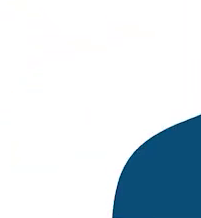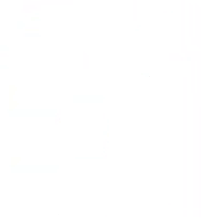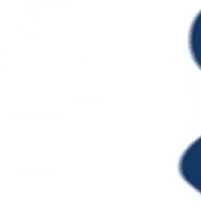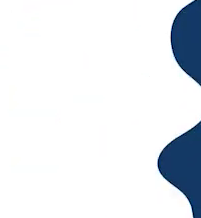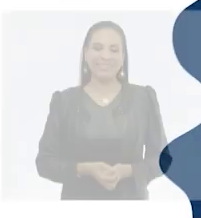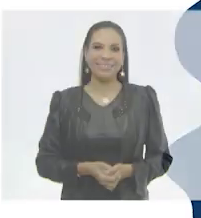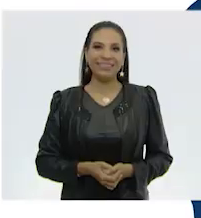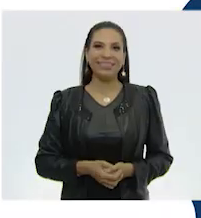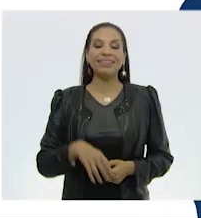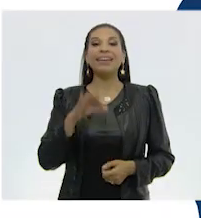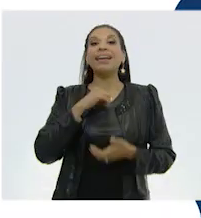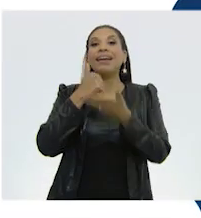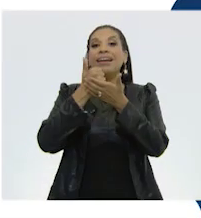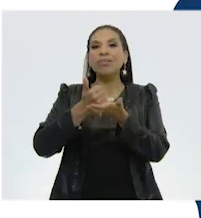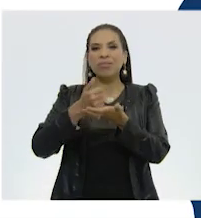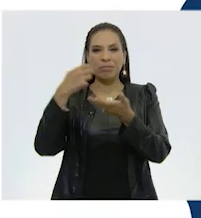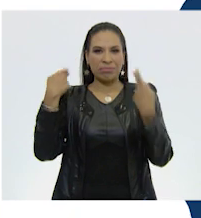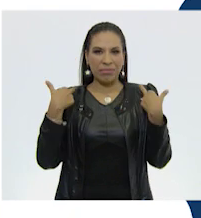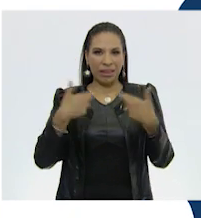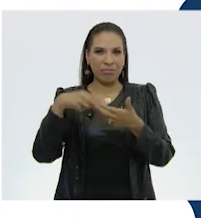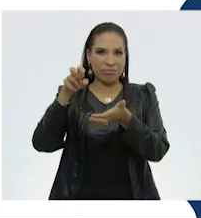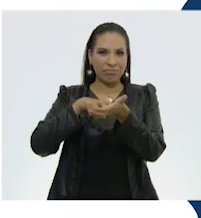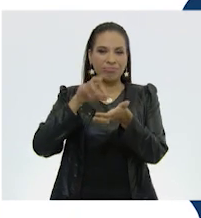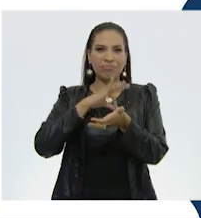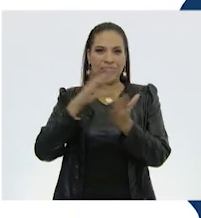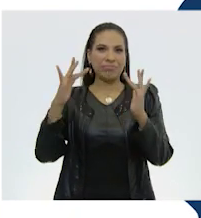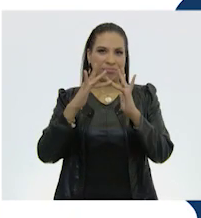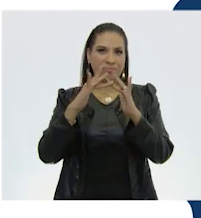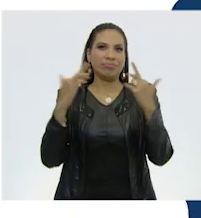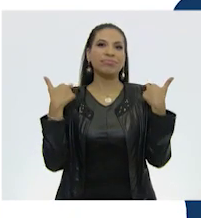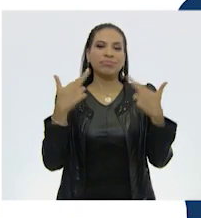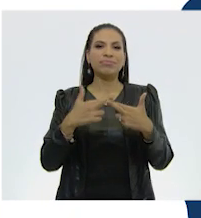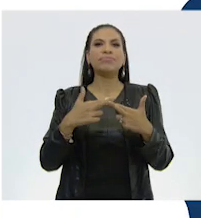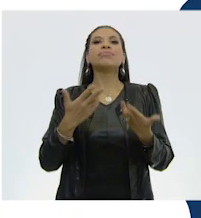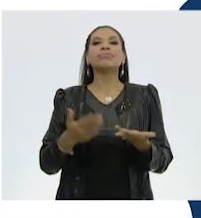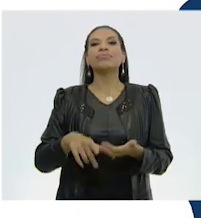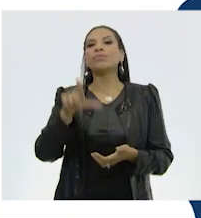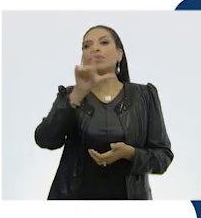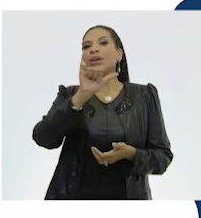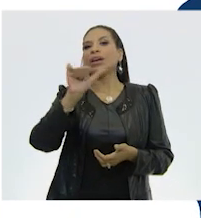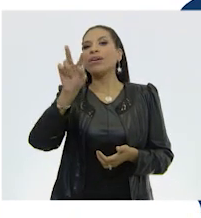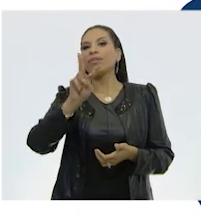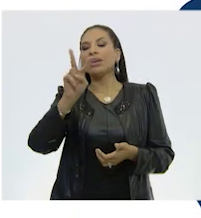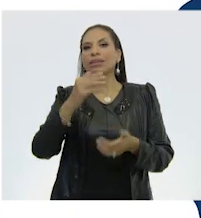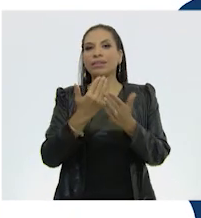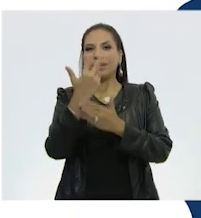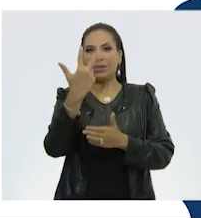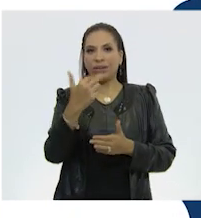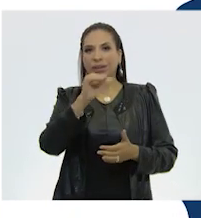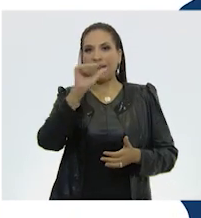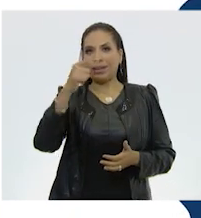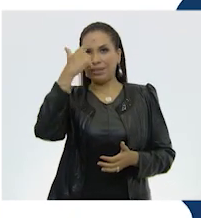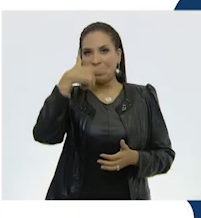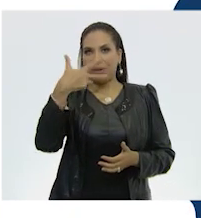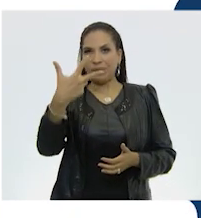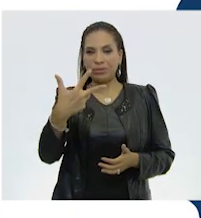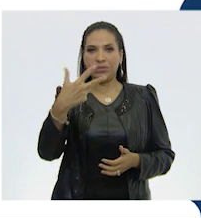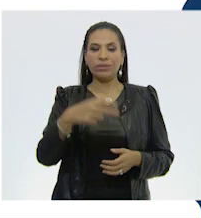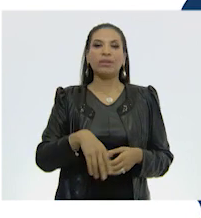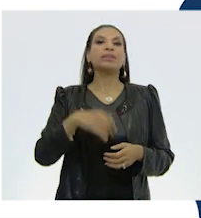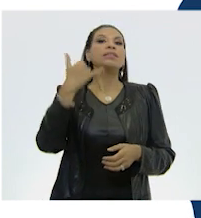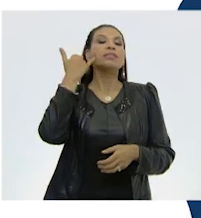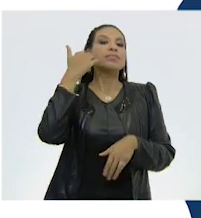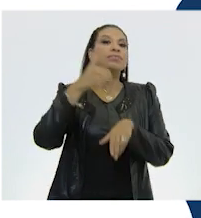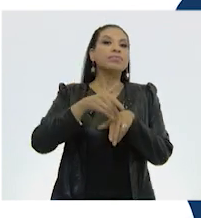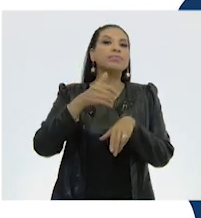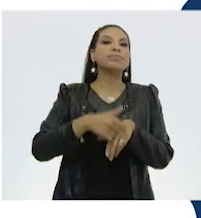Para solicitar apoyo pedagógico, comunícate con maestras y maestros de lunes a viernes de 8 a 20 horas. Al